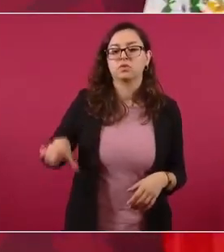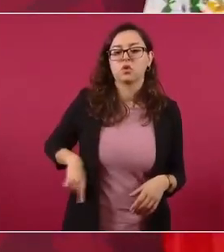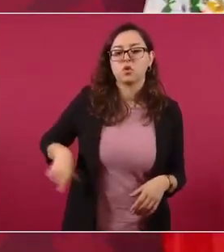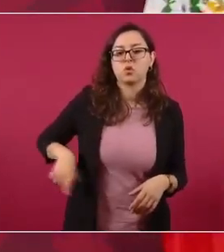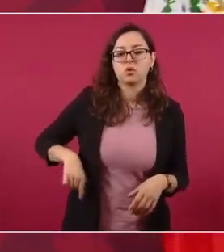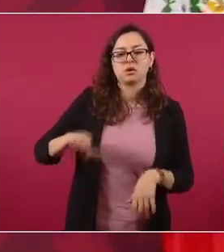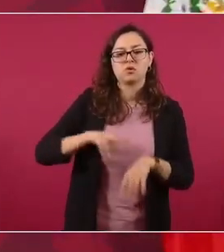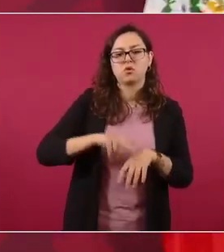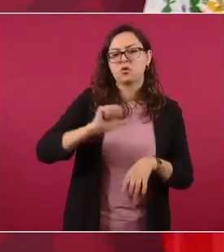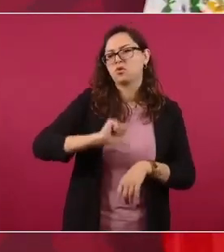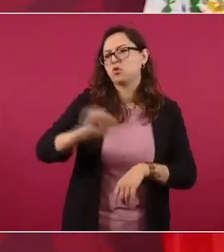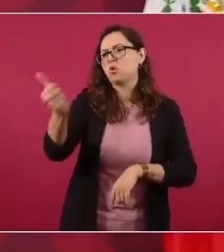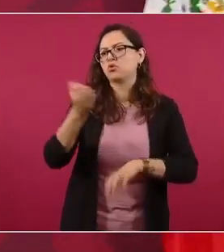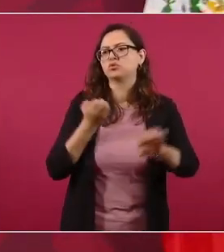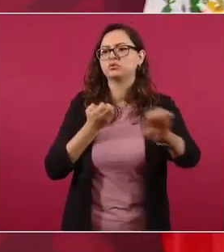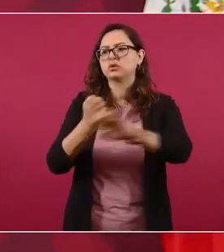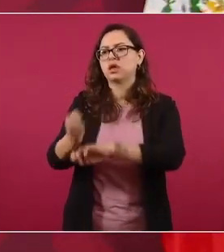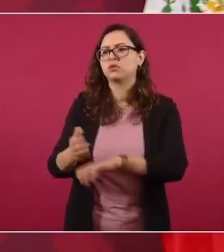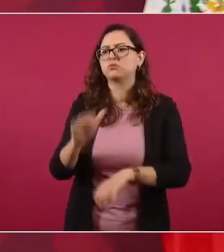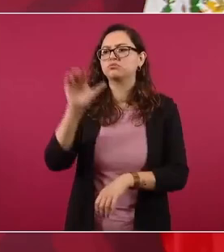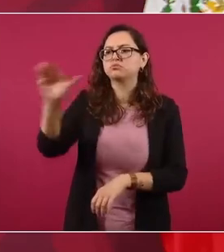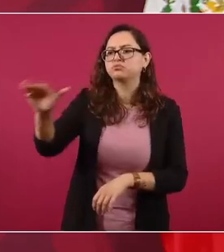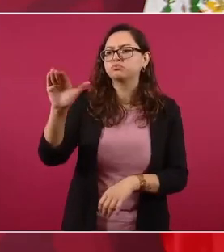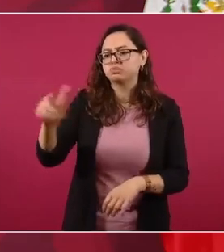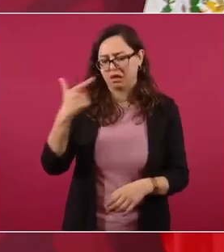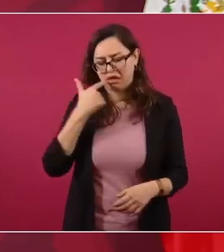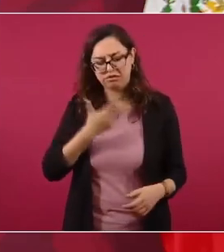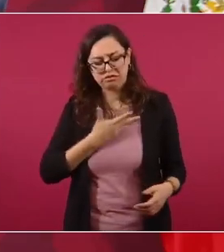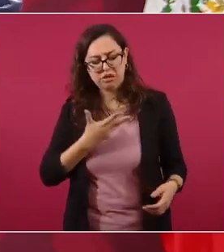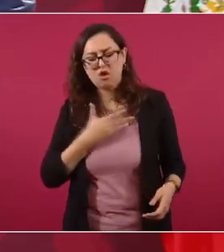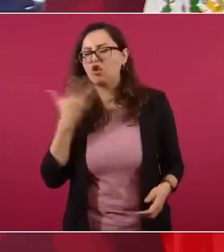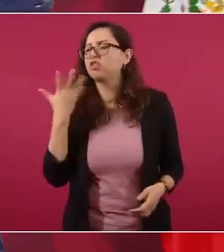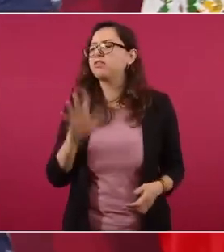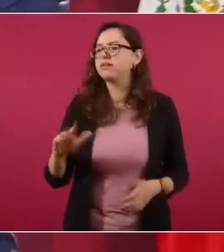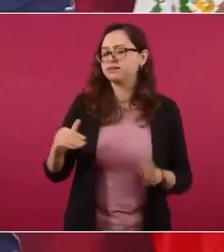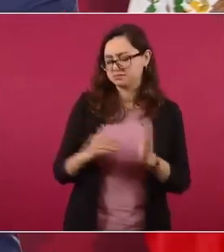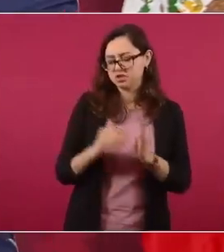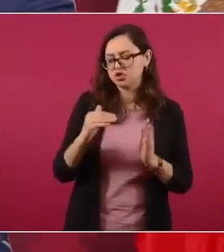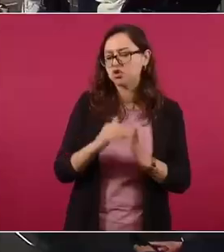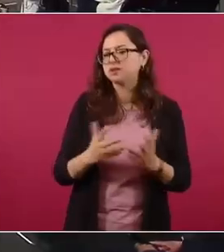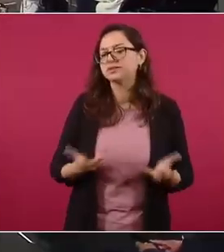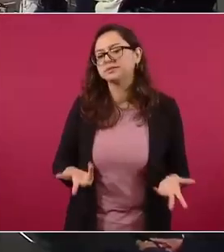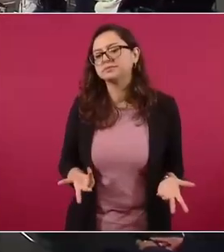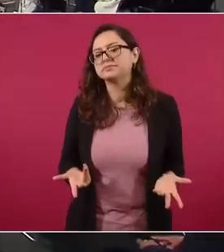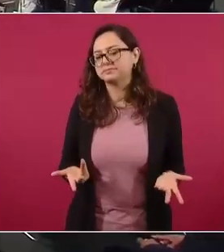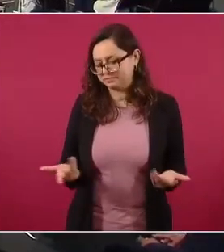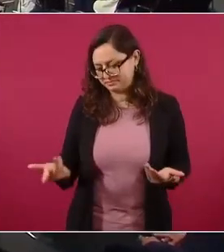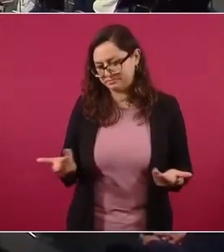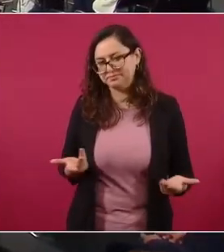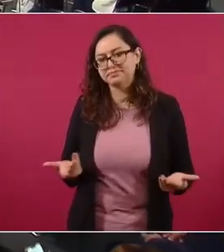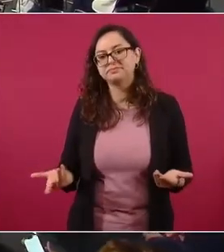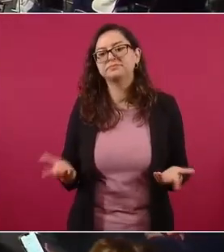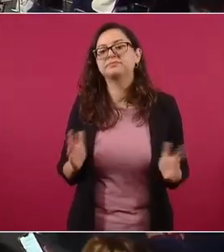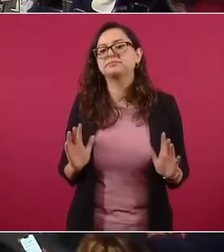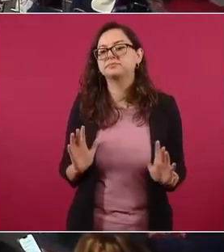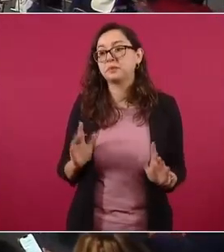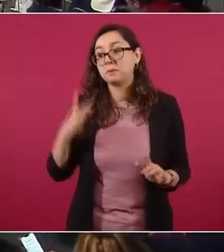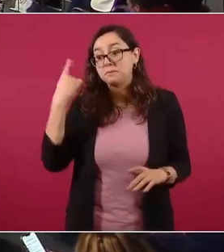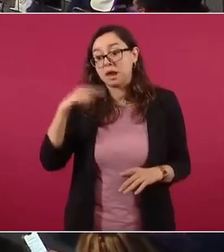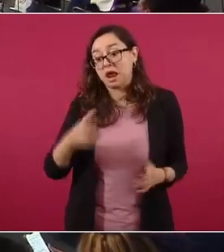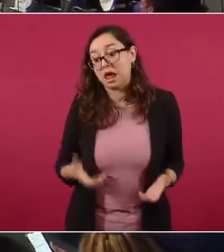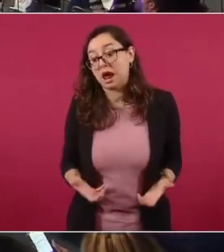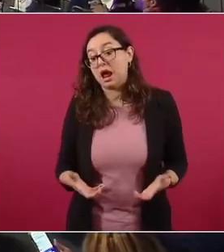estado, aquí tengo esto para banquetas,